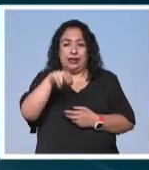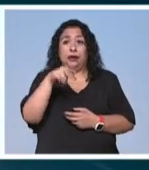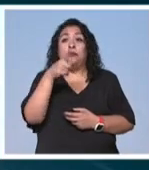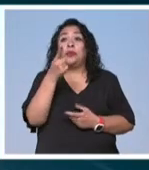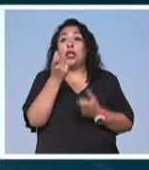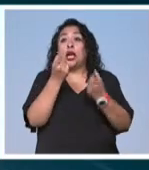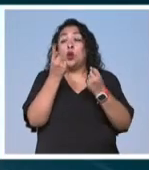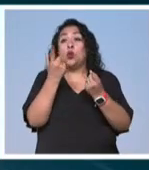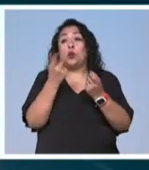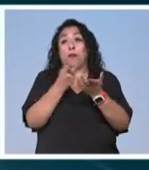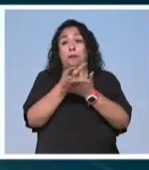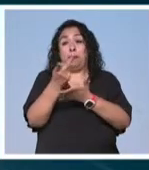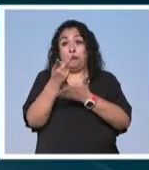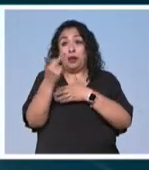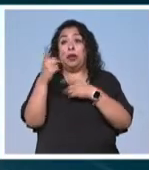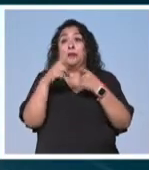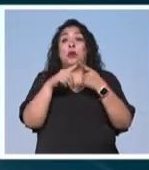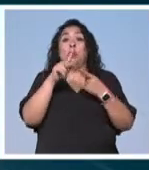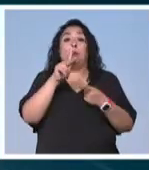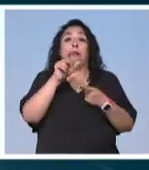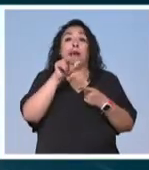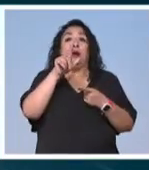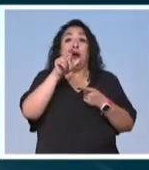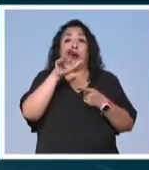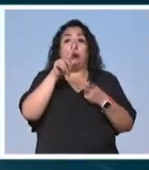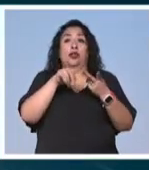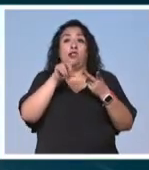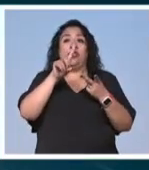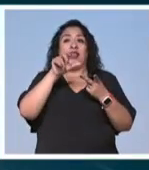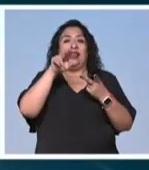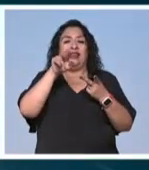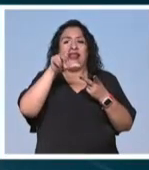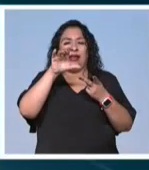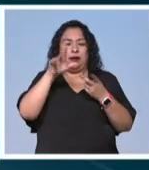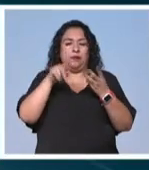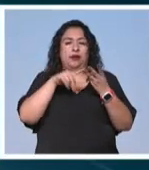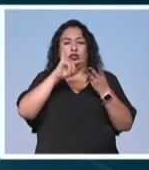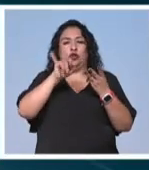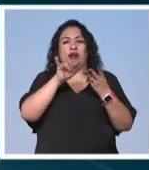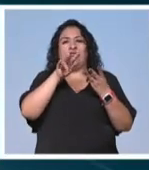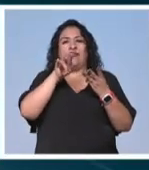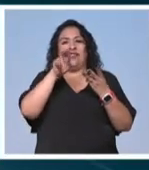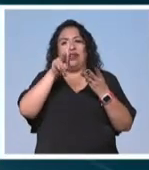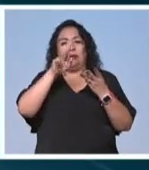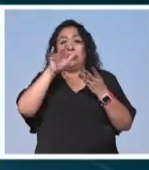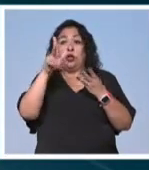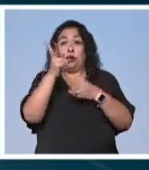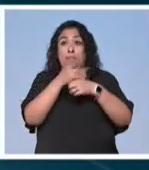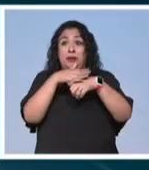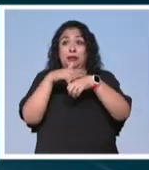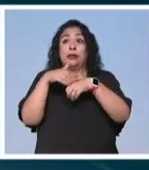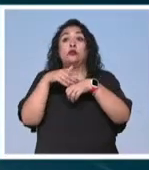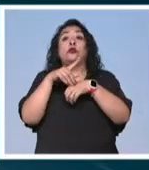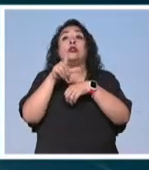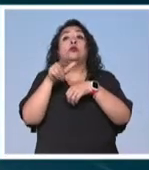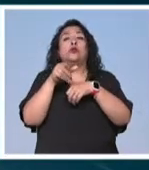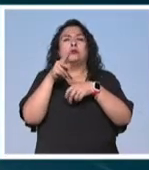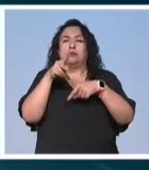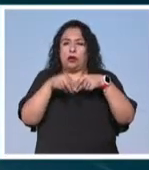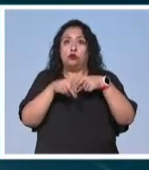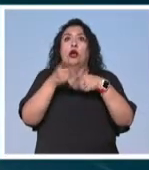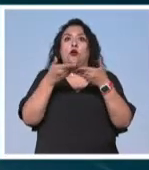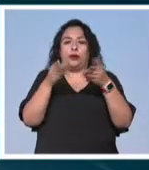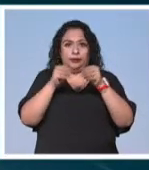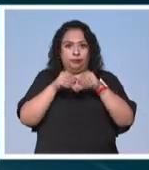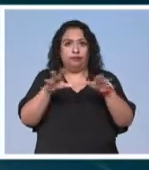algunos de los galardonados incluyen a Paula Abramo Daniela Camacho y Javier Peñalosa la convocatoria se lanza luego de una pausa